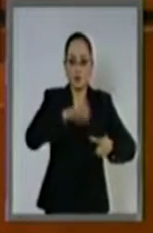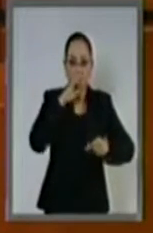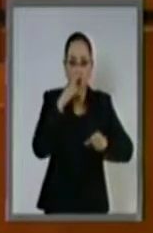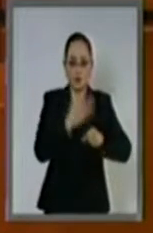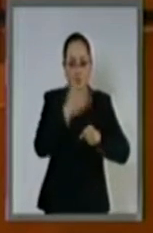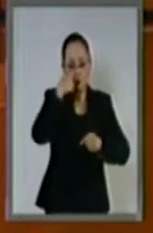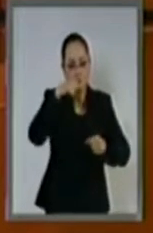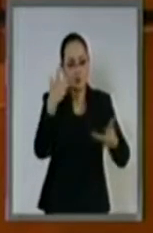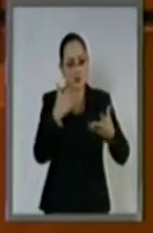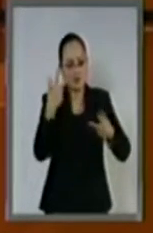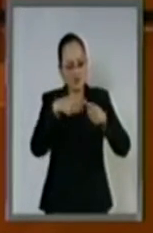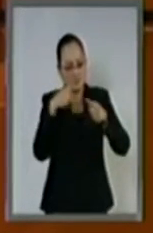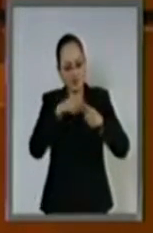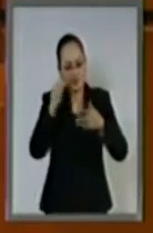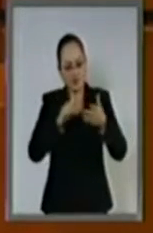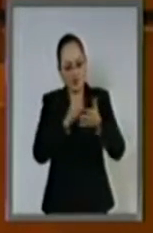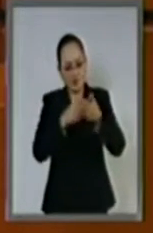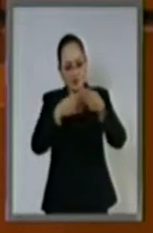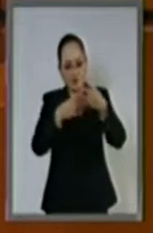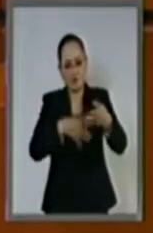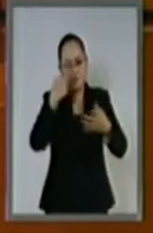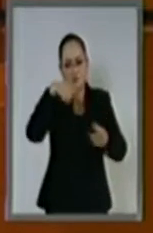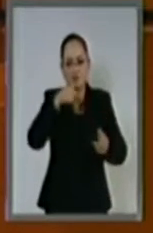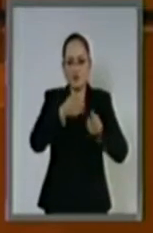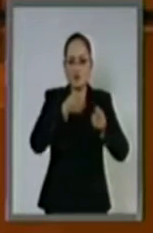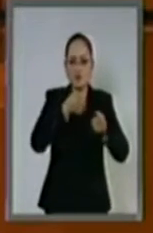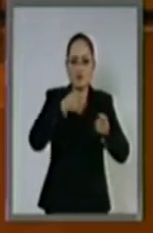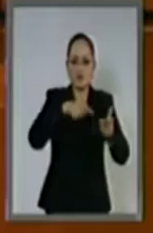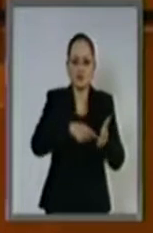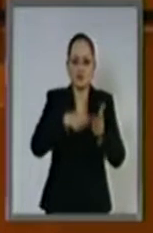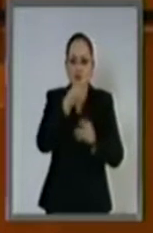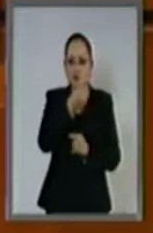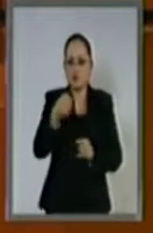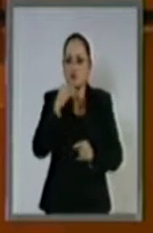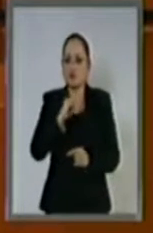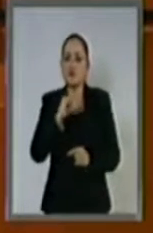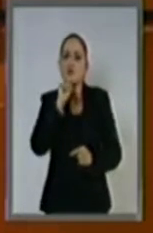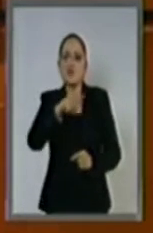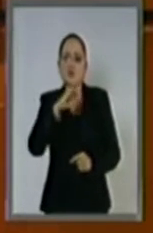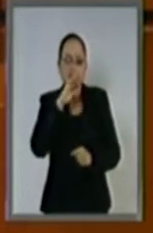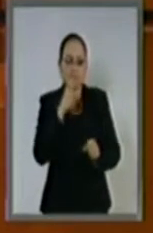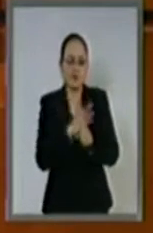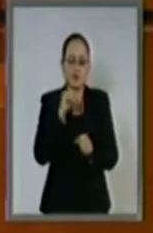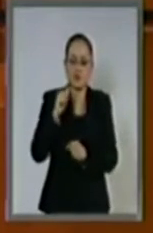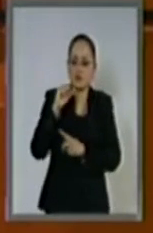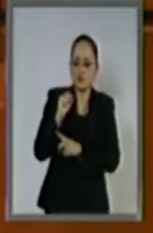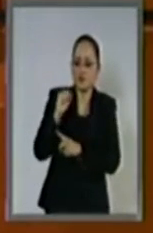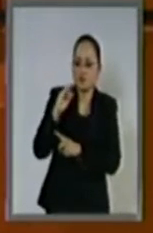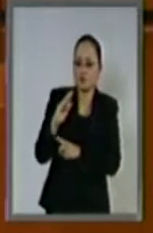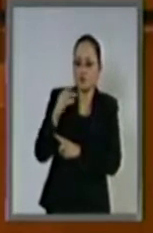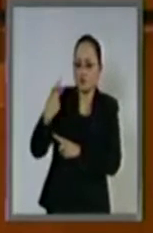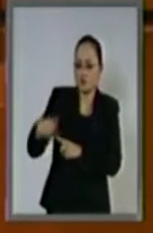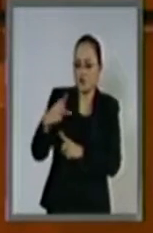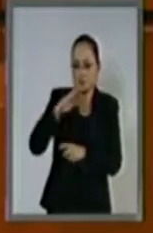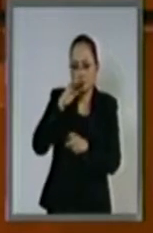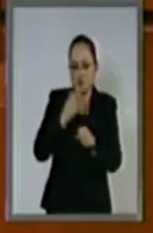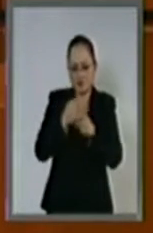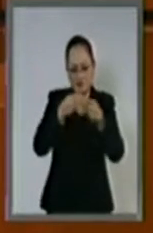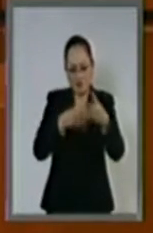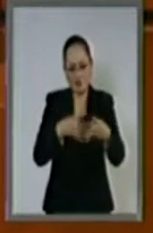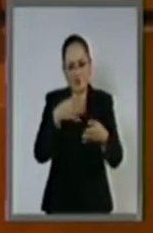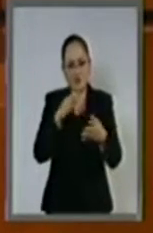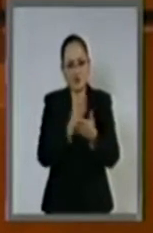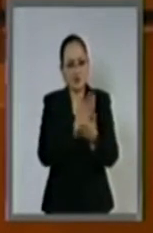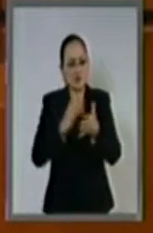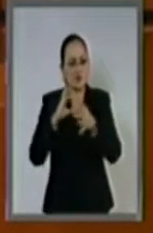entre otras leyes, las que regulan la organización y facultades de la Auditoría Superior de la Federación y aquellas